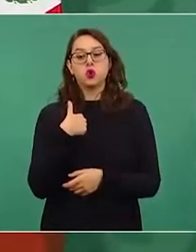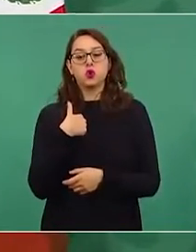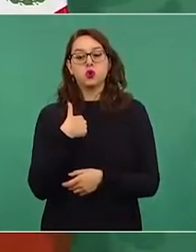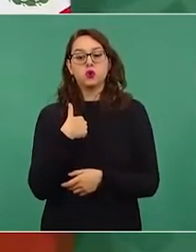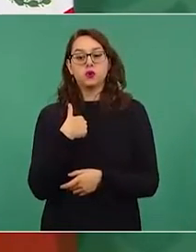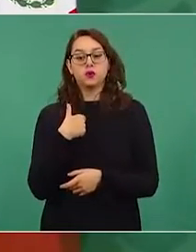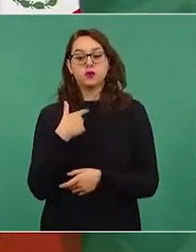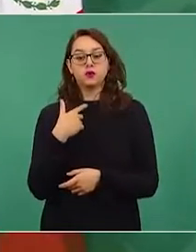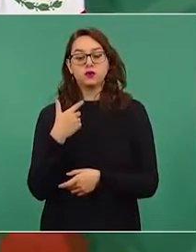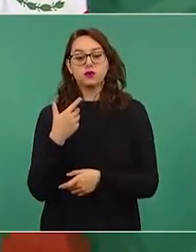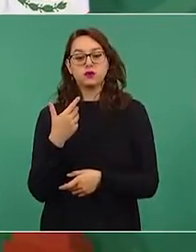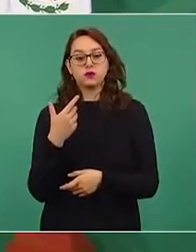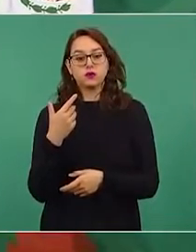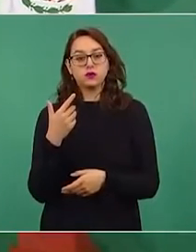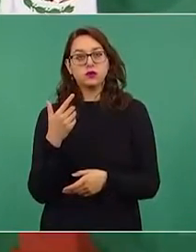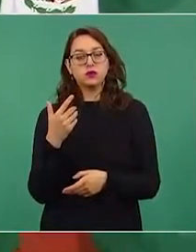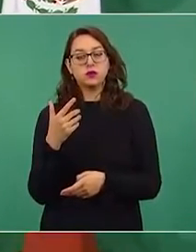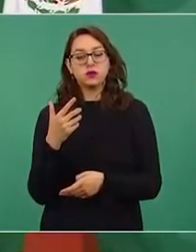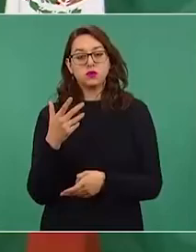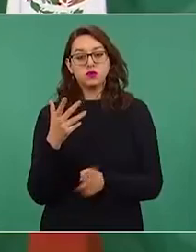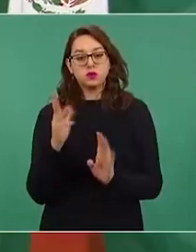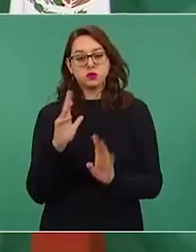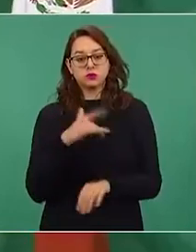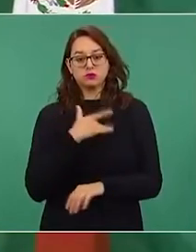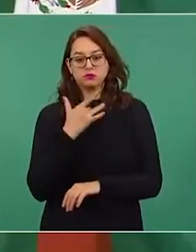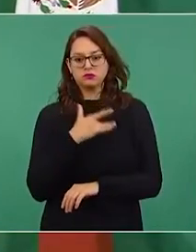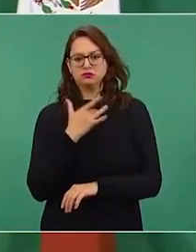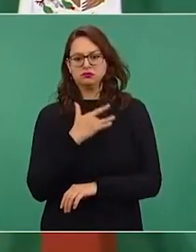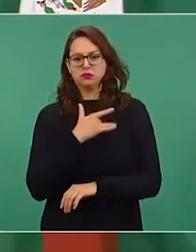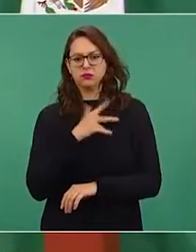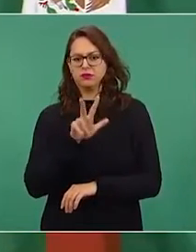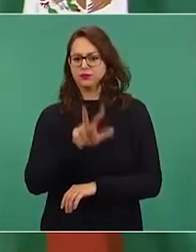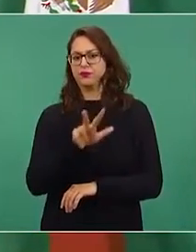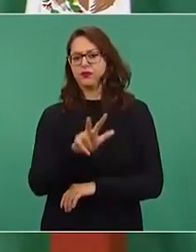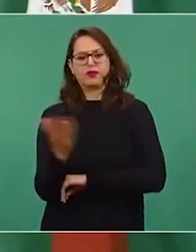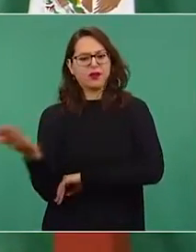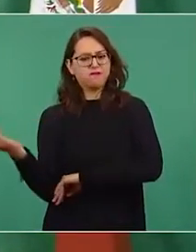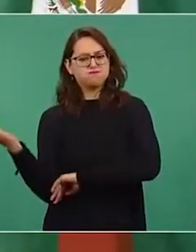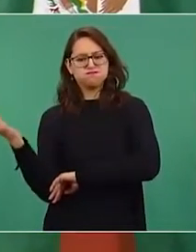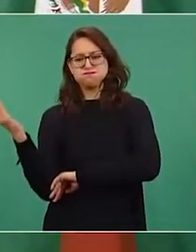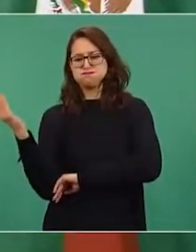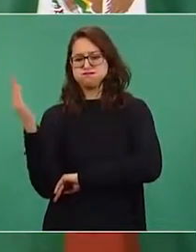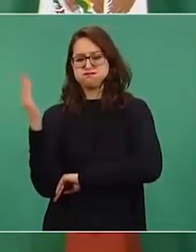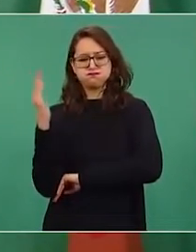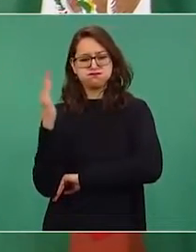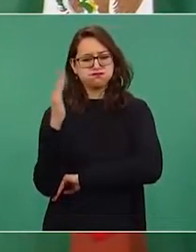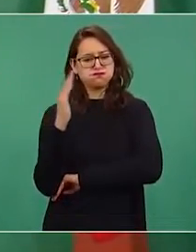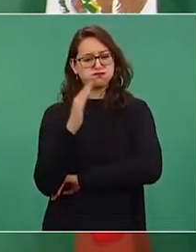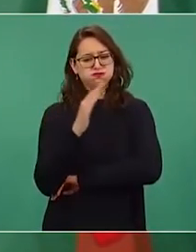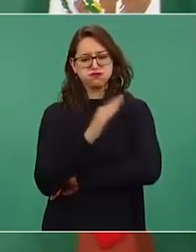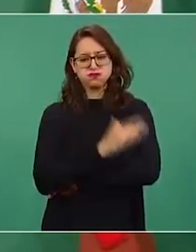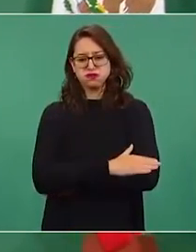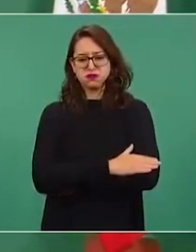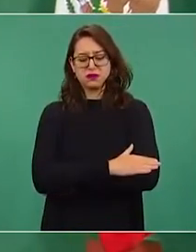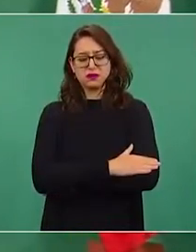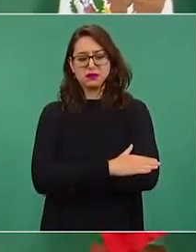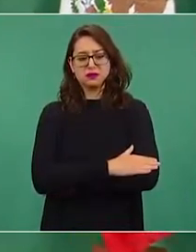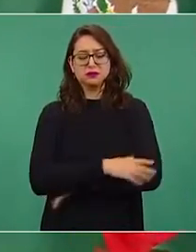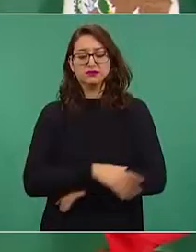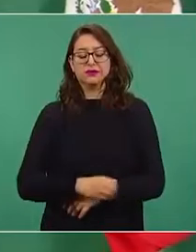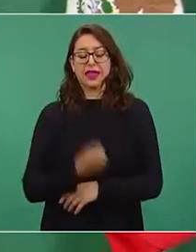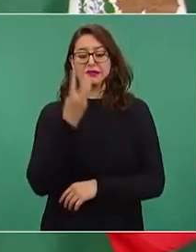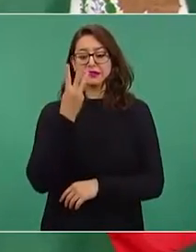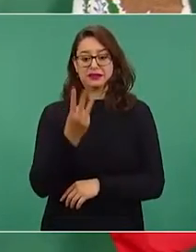va a ser todo el día 18, son tres